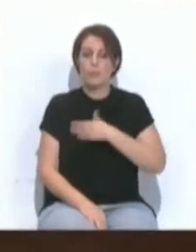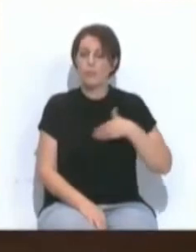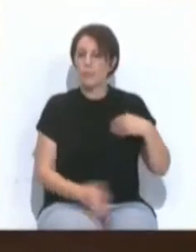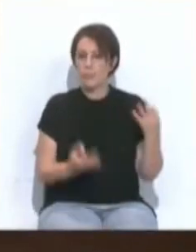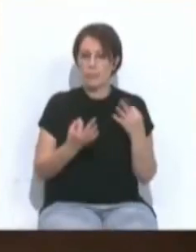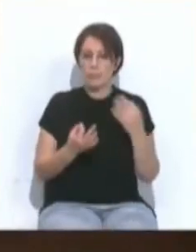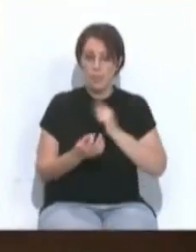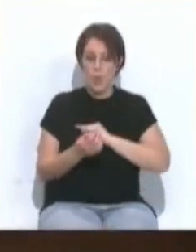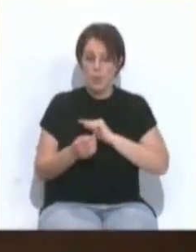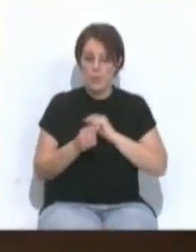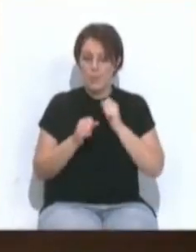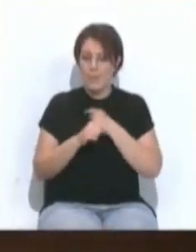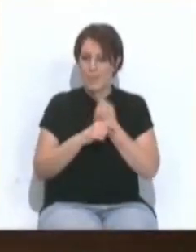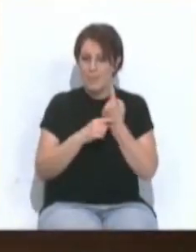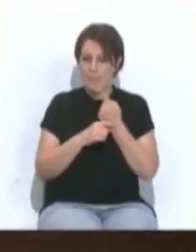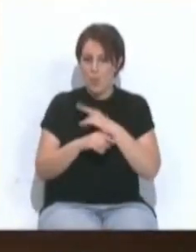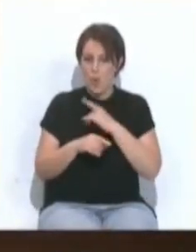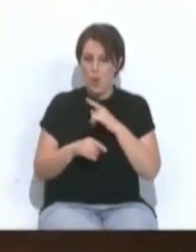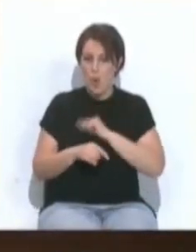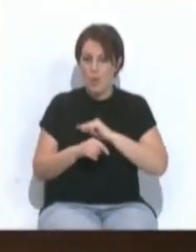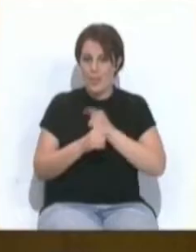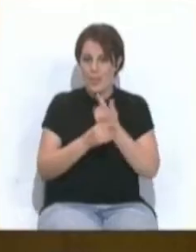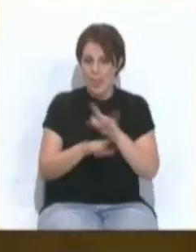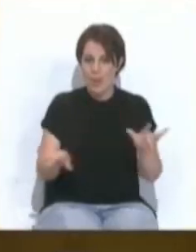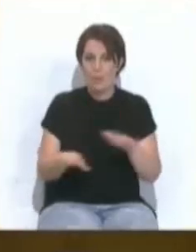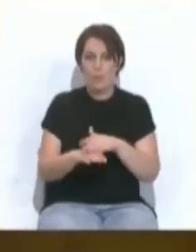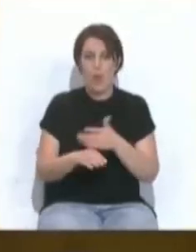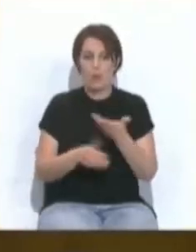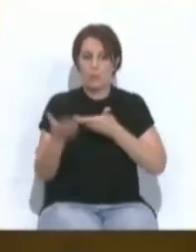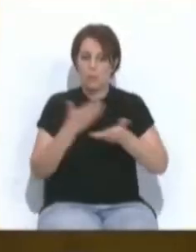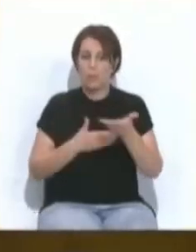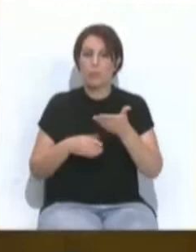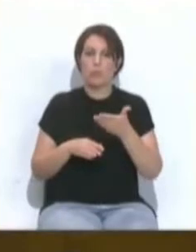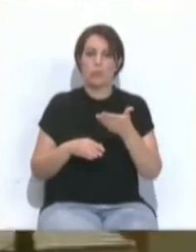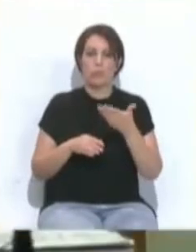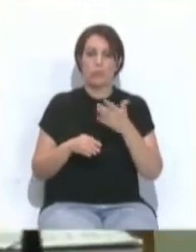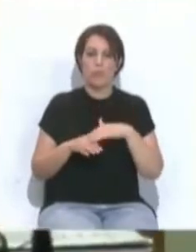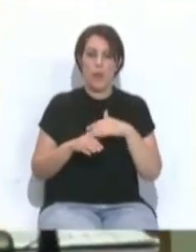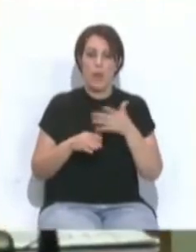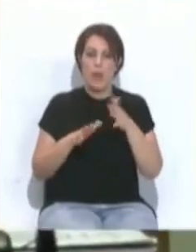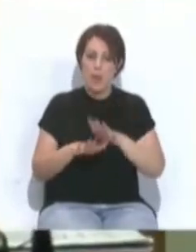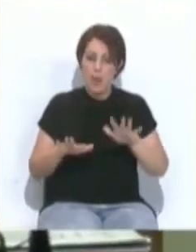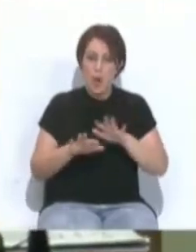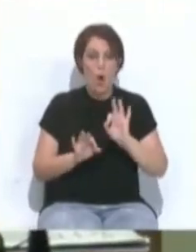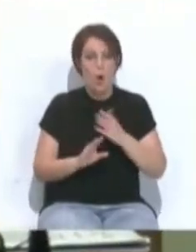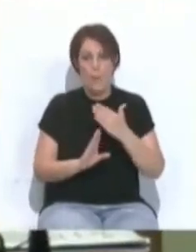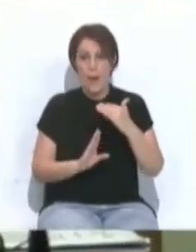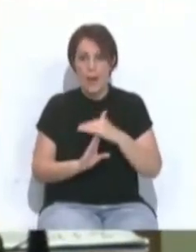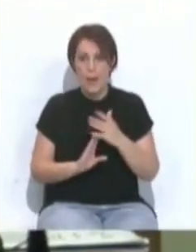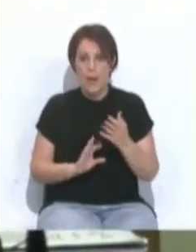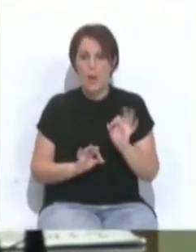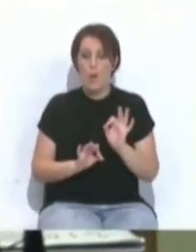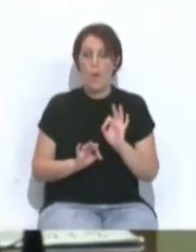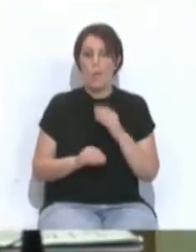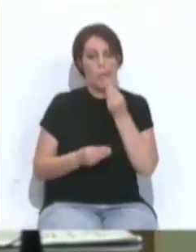concienciar de qué manera podemos colaborar a que esto se enlentezca o se pare o